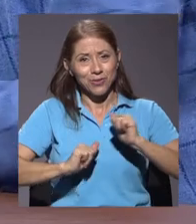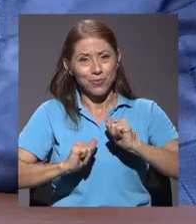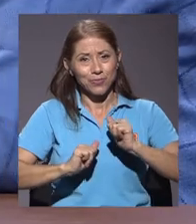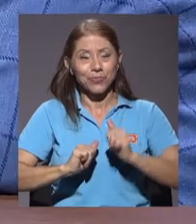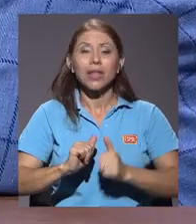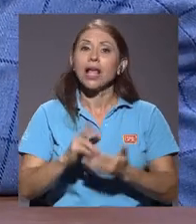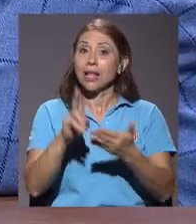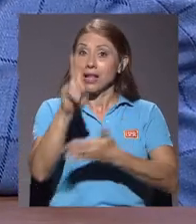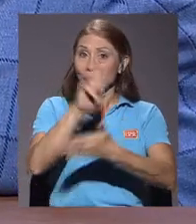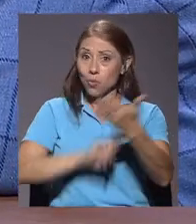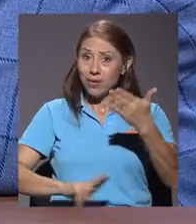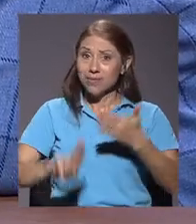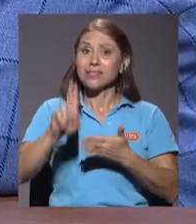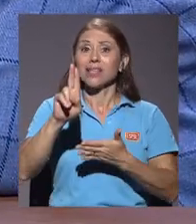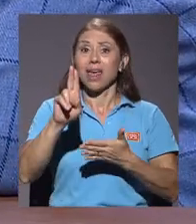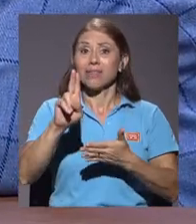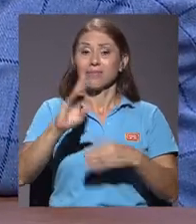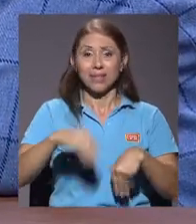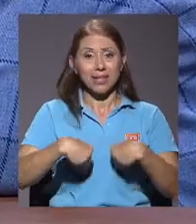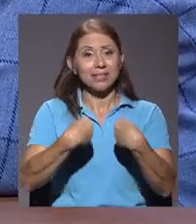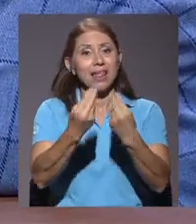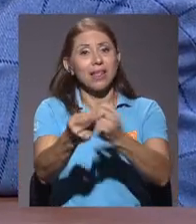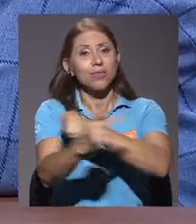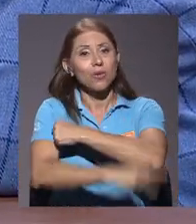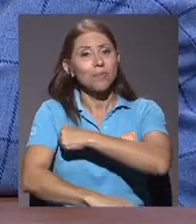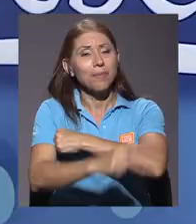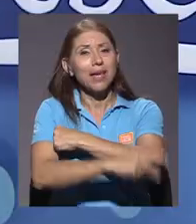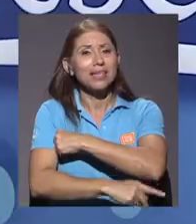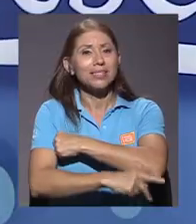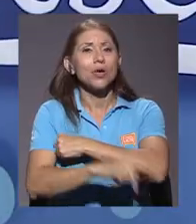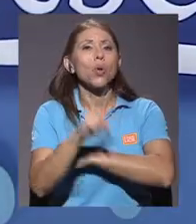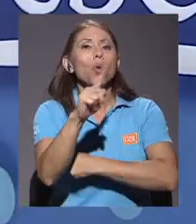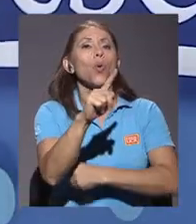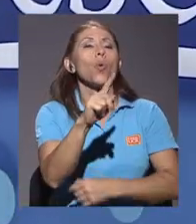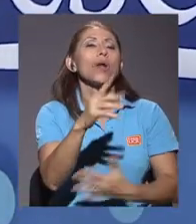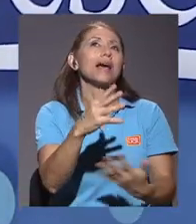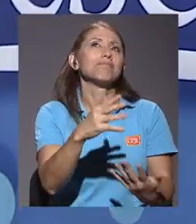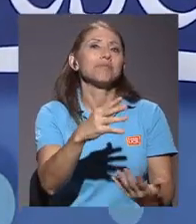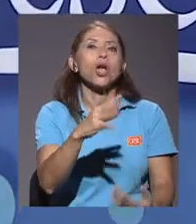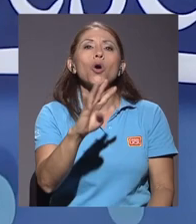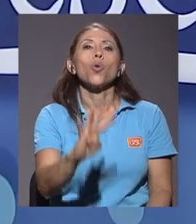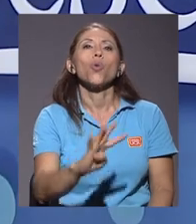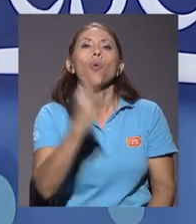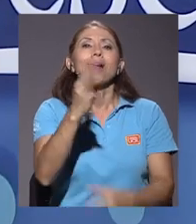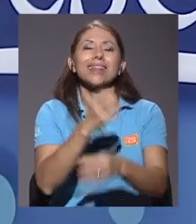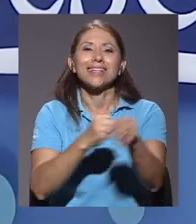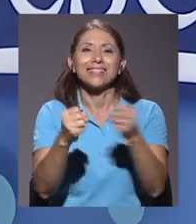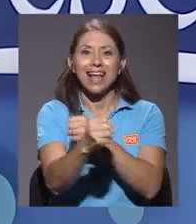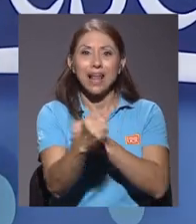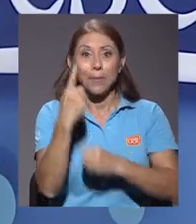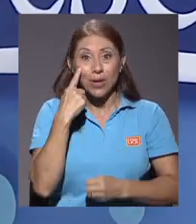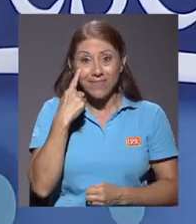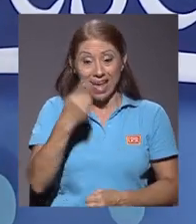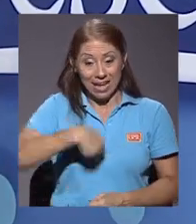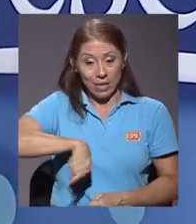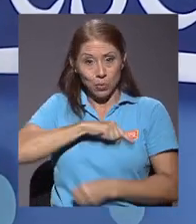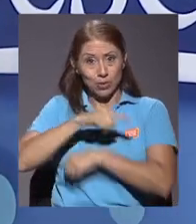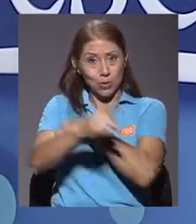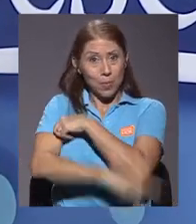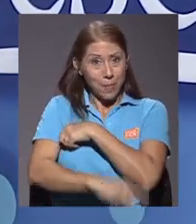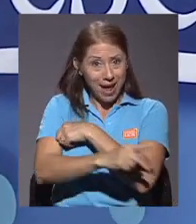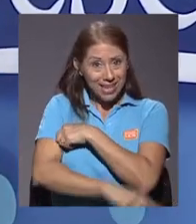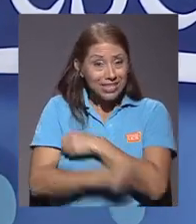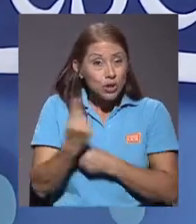teatro. Así que la Universidad, yo diría que le está brindando al país una cuarta sala, porque vea que un país como el nuestro, en estos